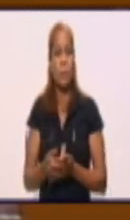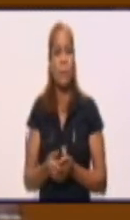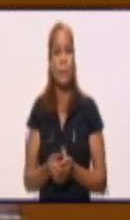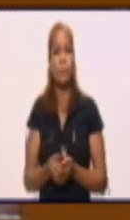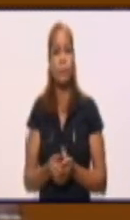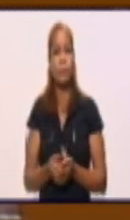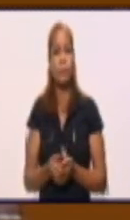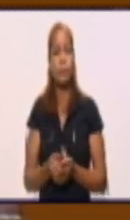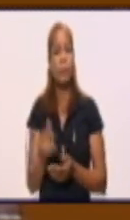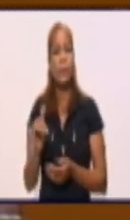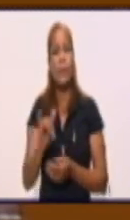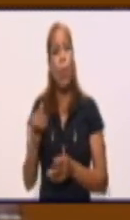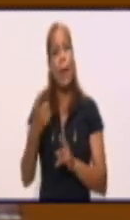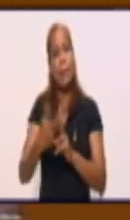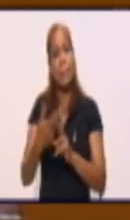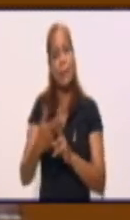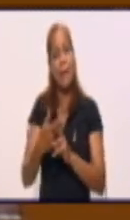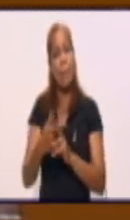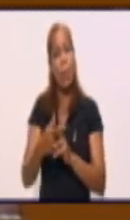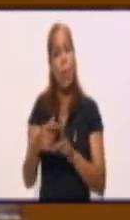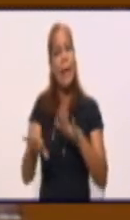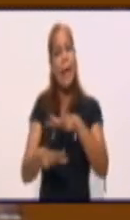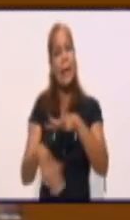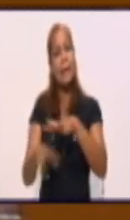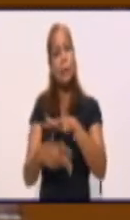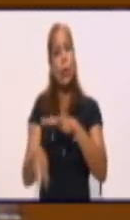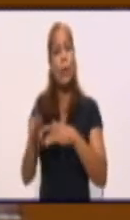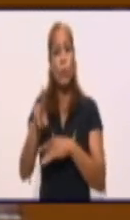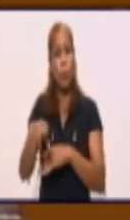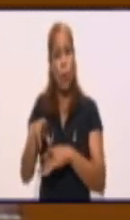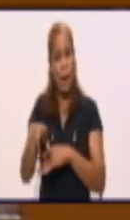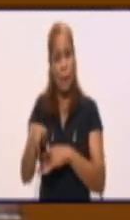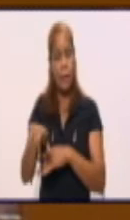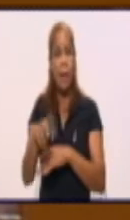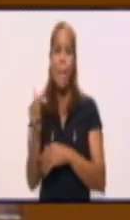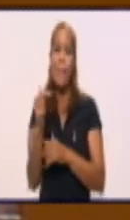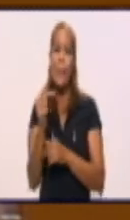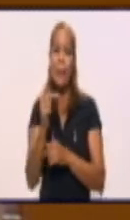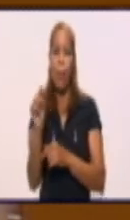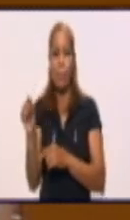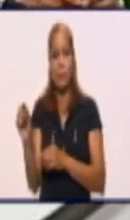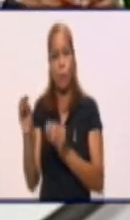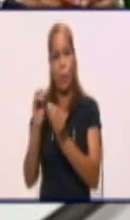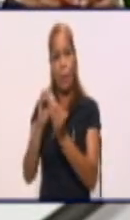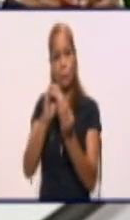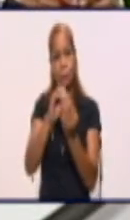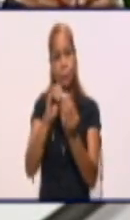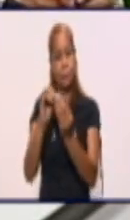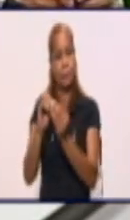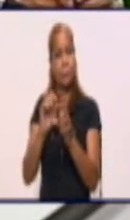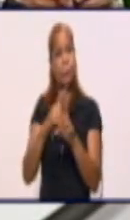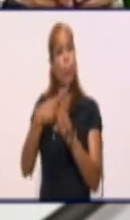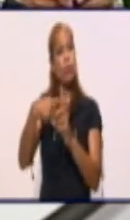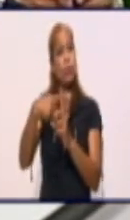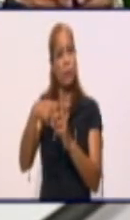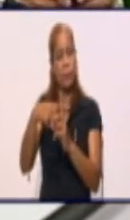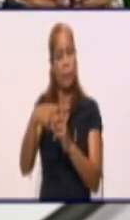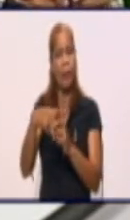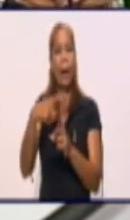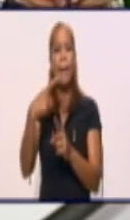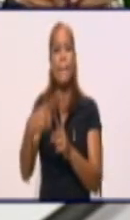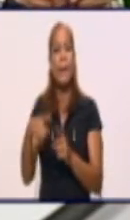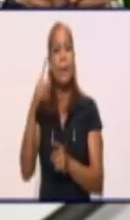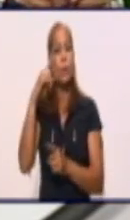Y además también es más fácil de trabajar. Sin embargo, los consejos populares que acumulan mayor